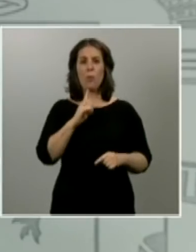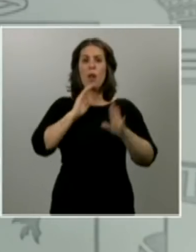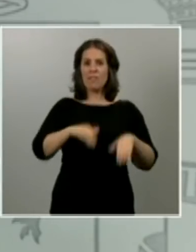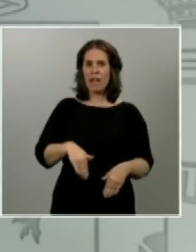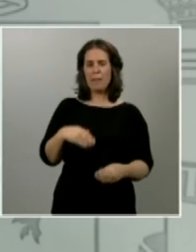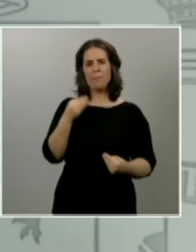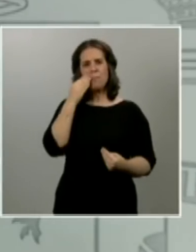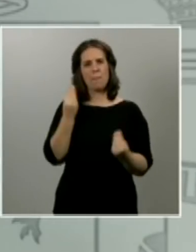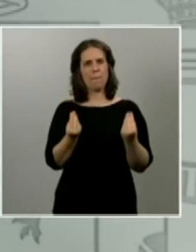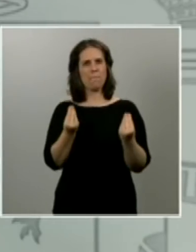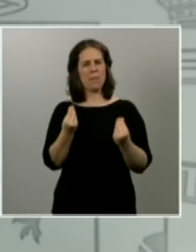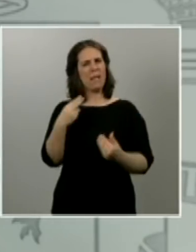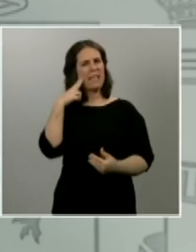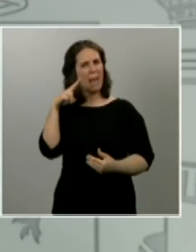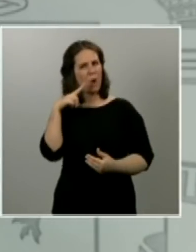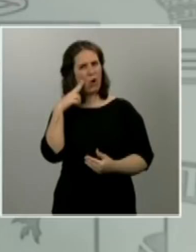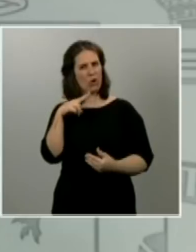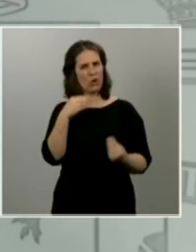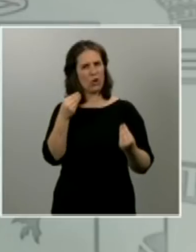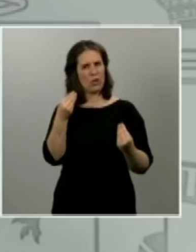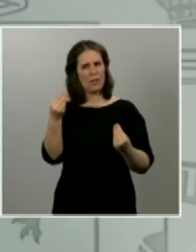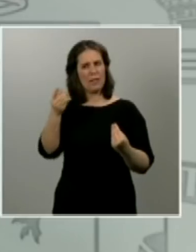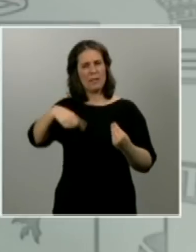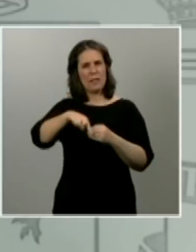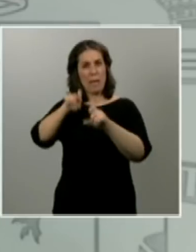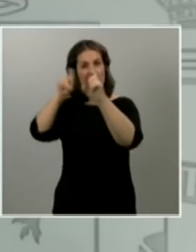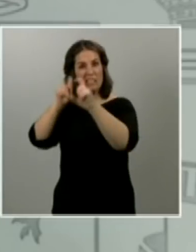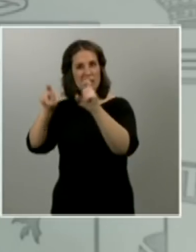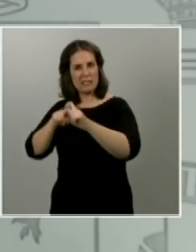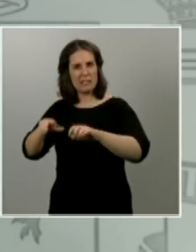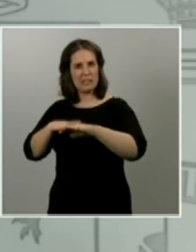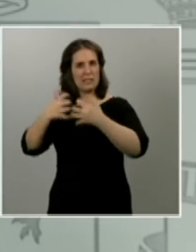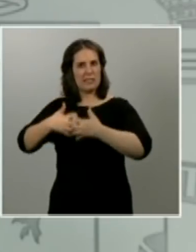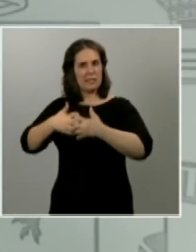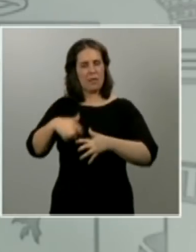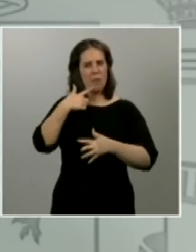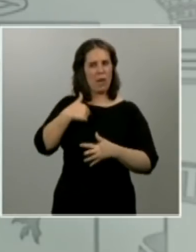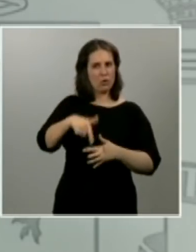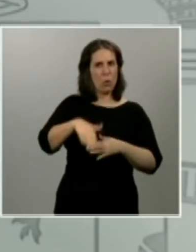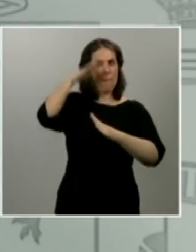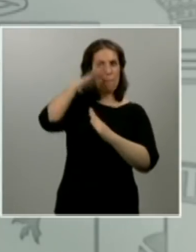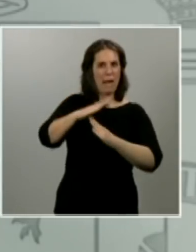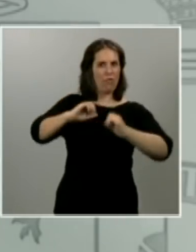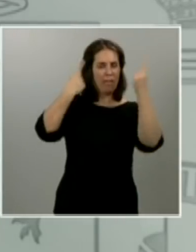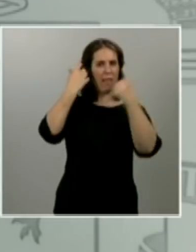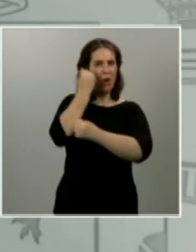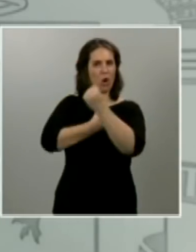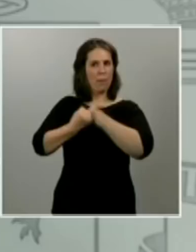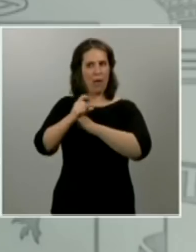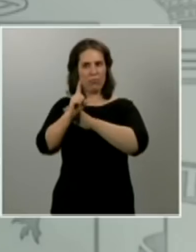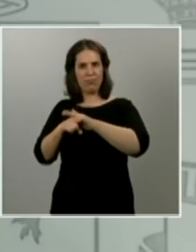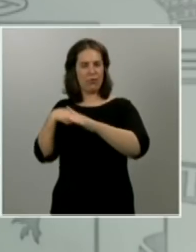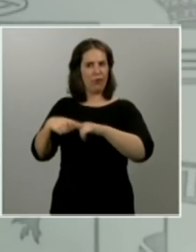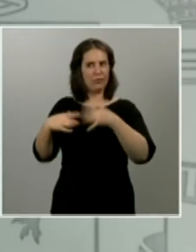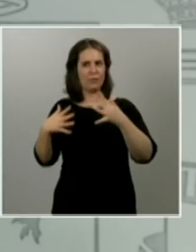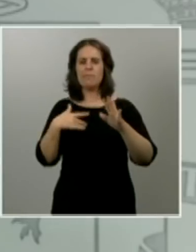productivo de que esto que iba a significar si iba a ser un parón definitivo de la economía no vamos a ver nosotros ese